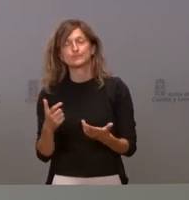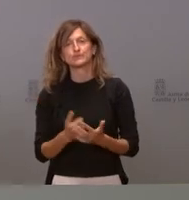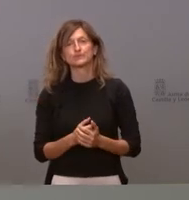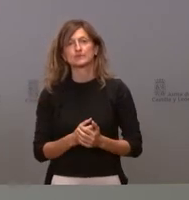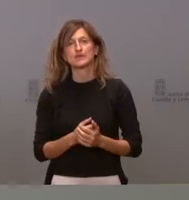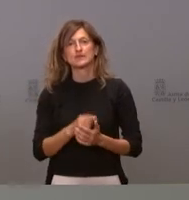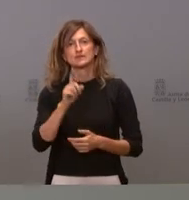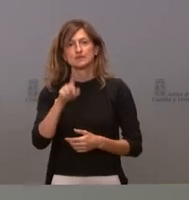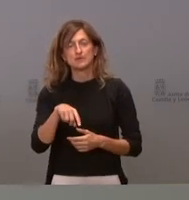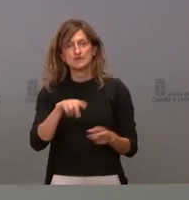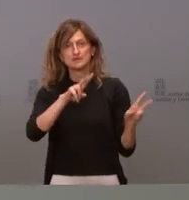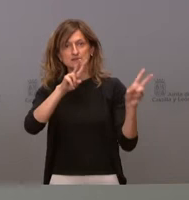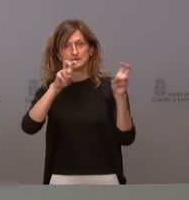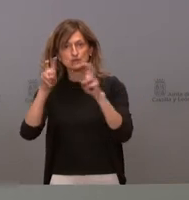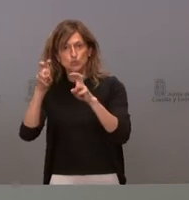titulares